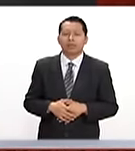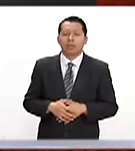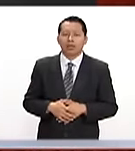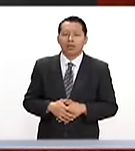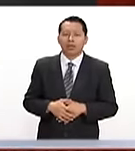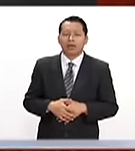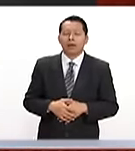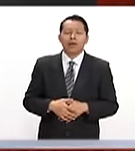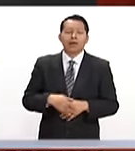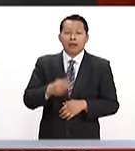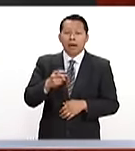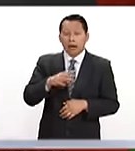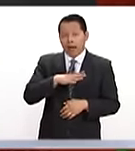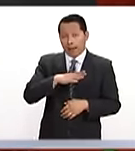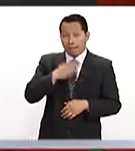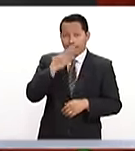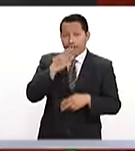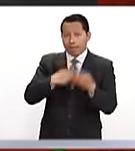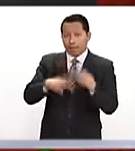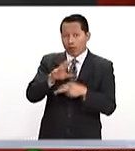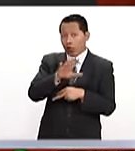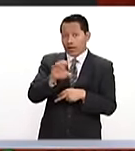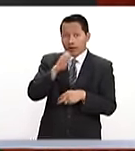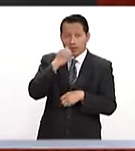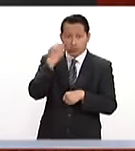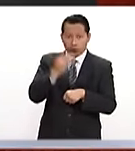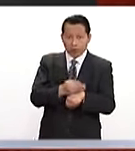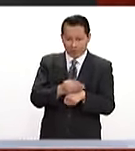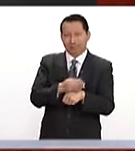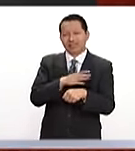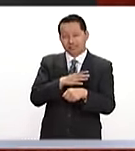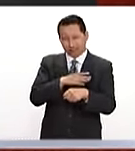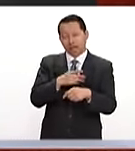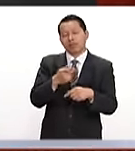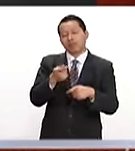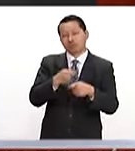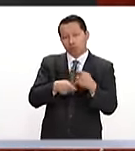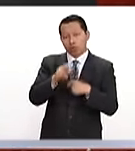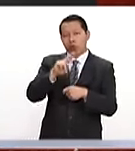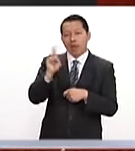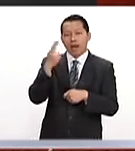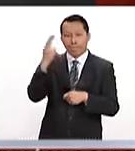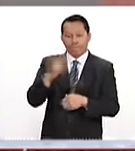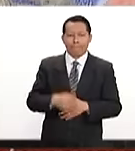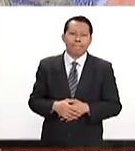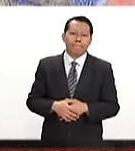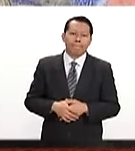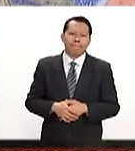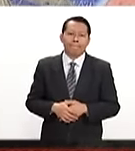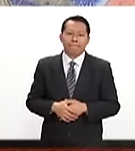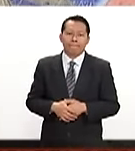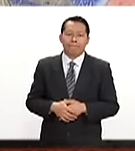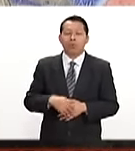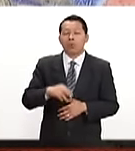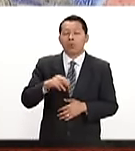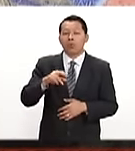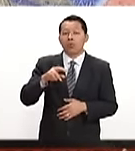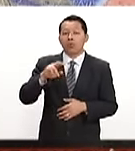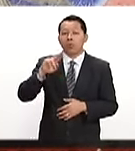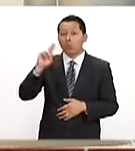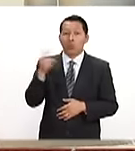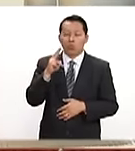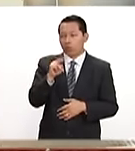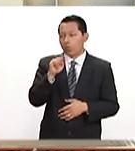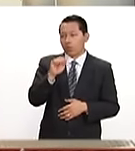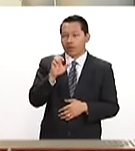Así les dieron la bienvenida a 500 estudiantes de intercambio de la UNAM. La Universidad Nacional